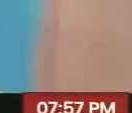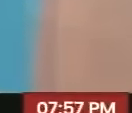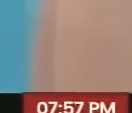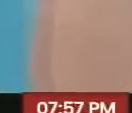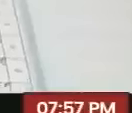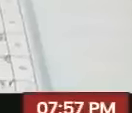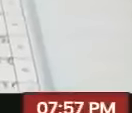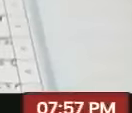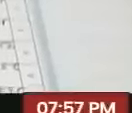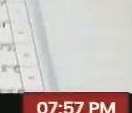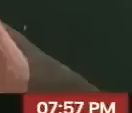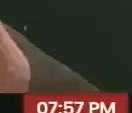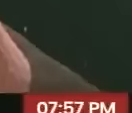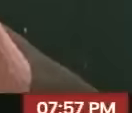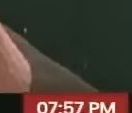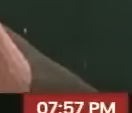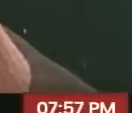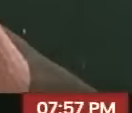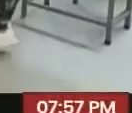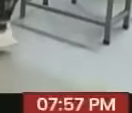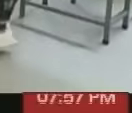realmente Lo que le conviene Lo que necesita